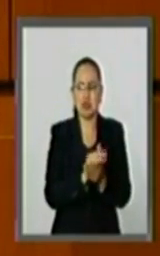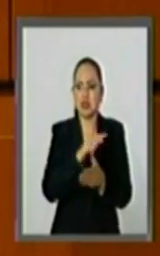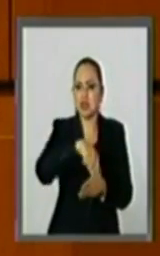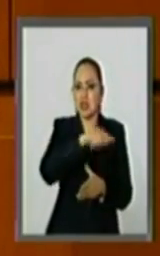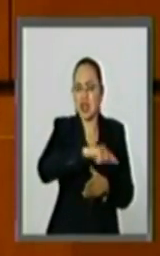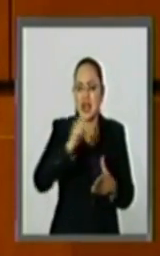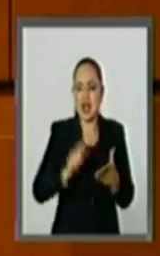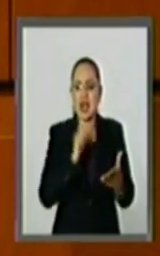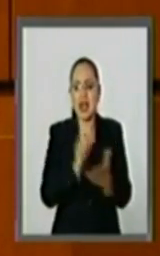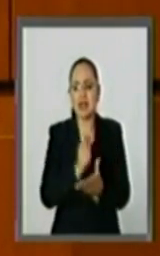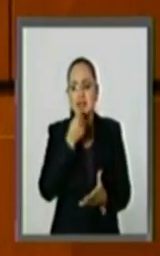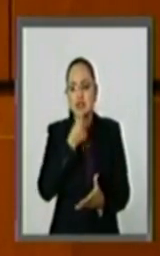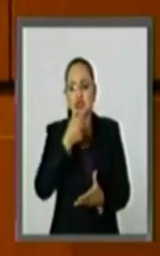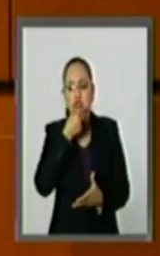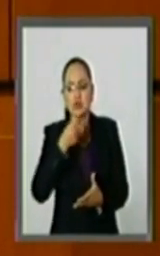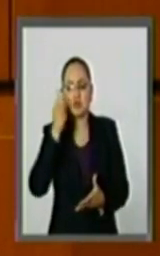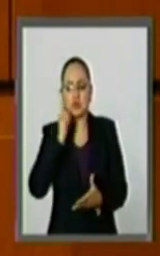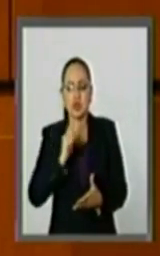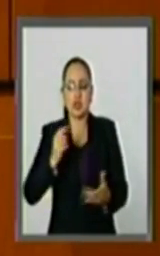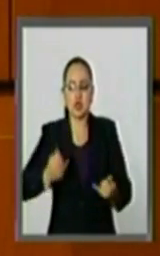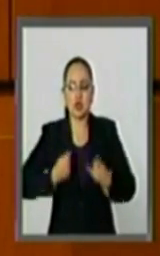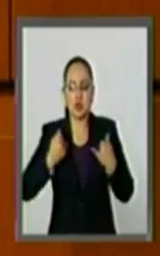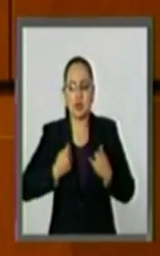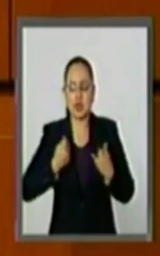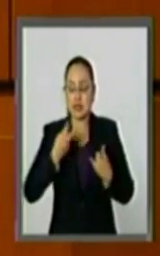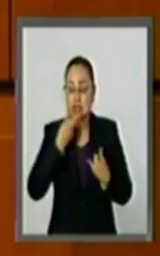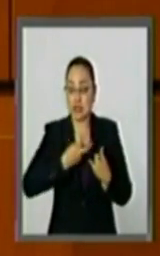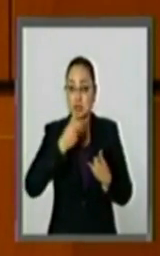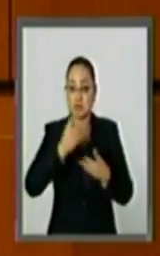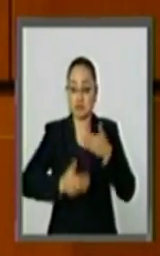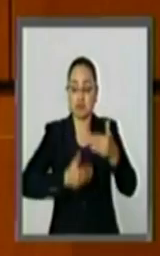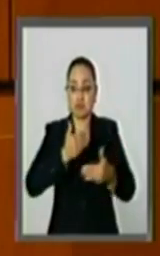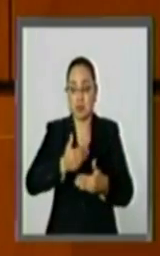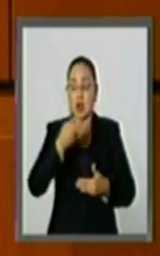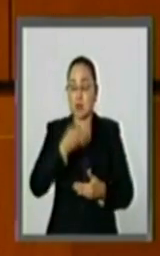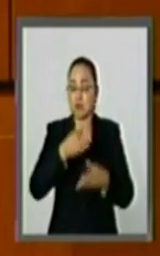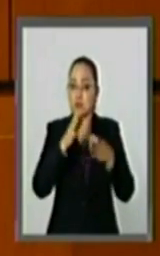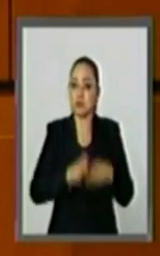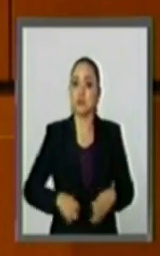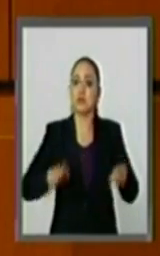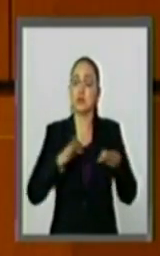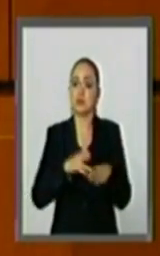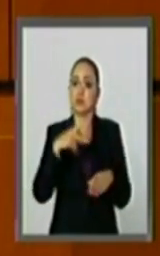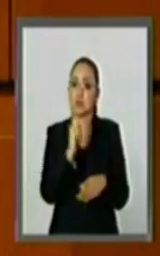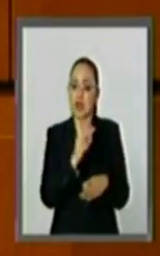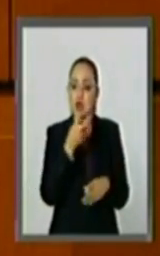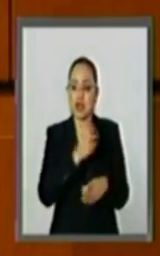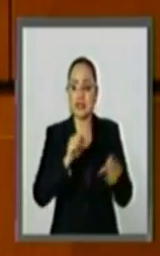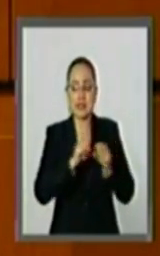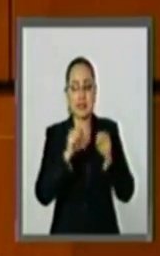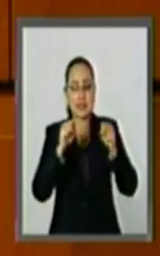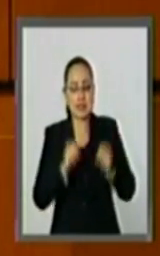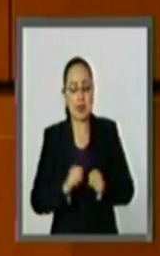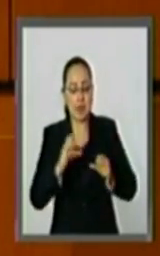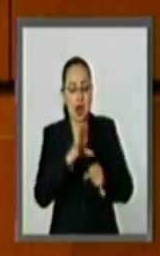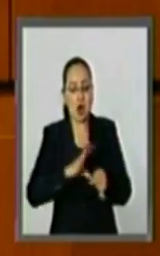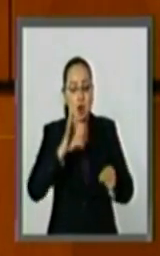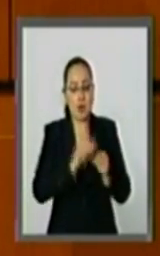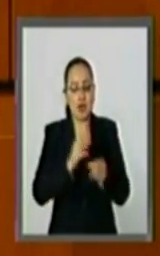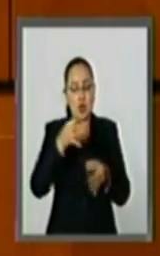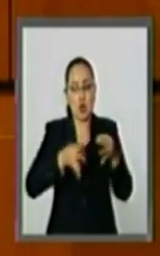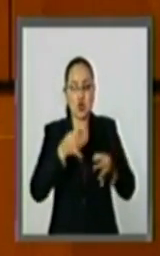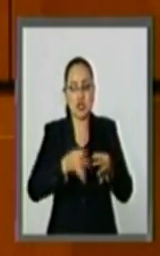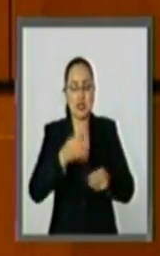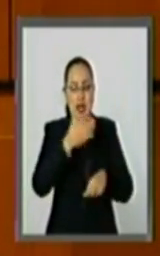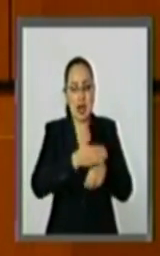ley de niñas, niños y adolescentes dio un paso muy importante, pero este sistema integral de justicia